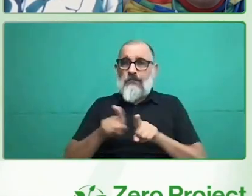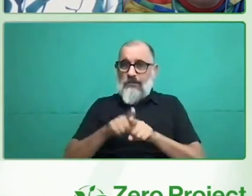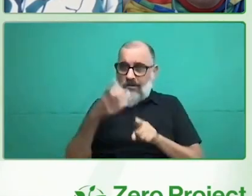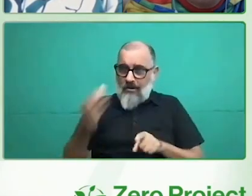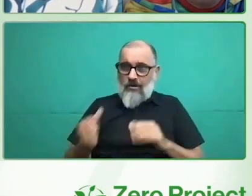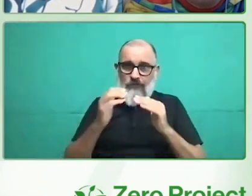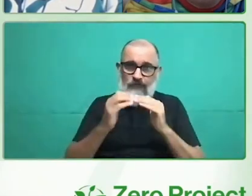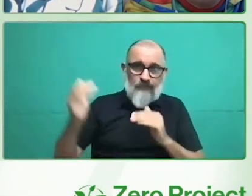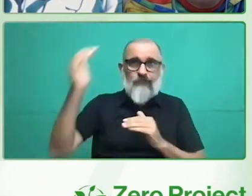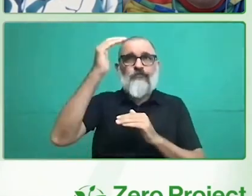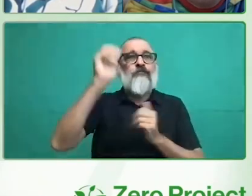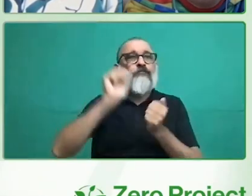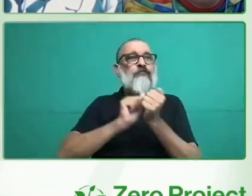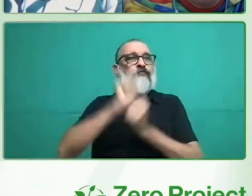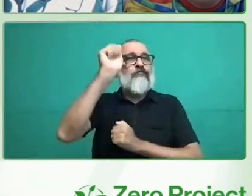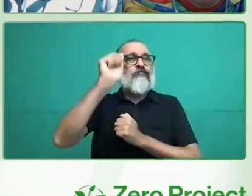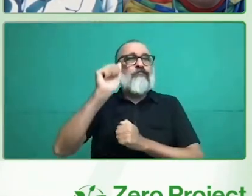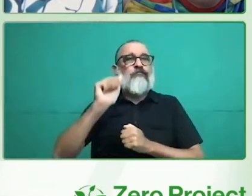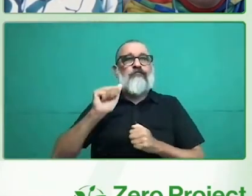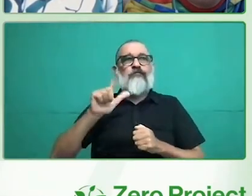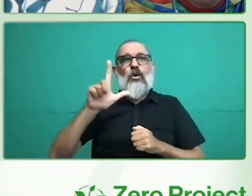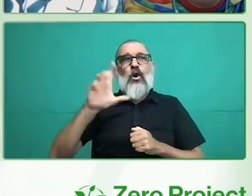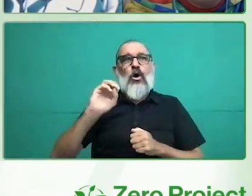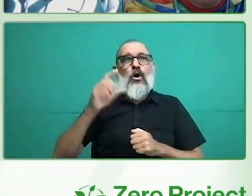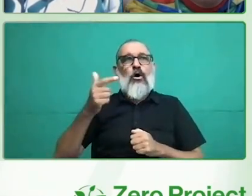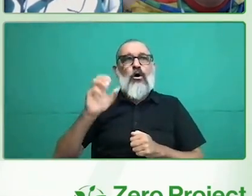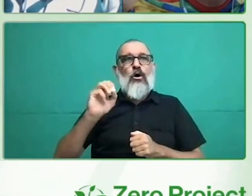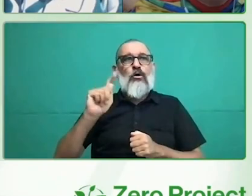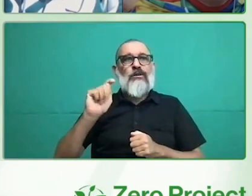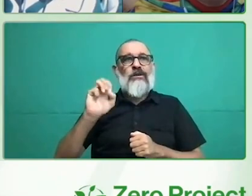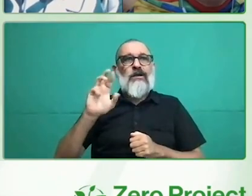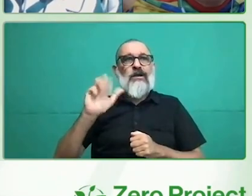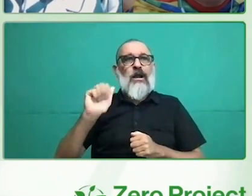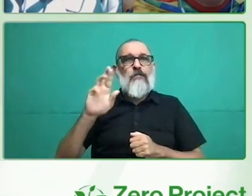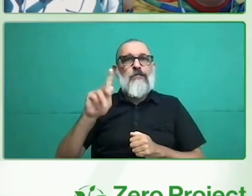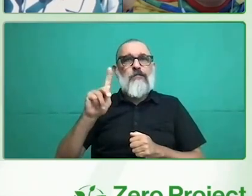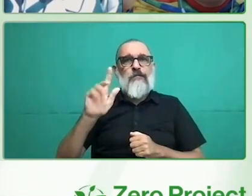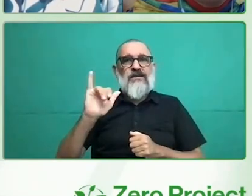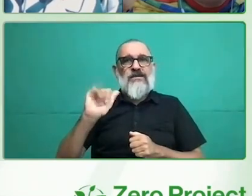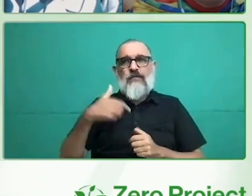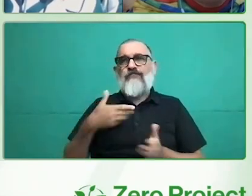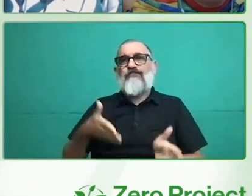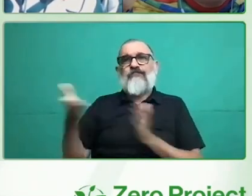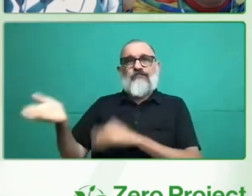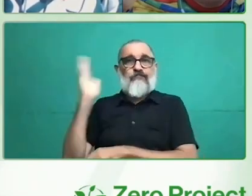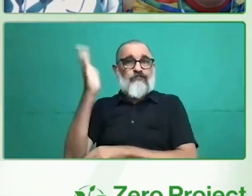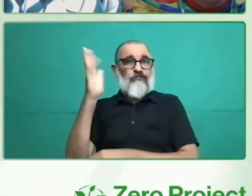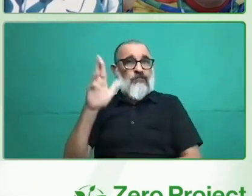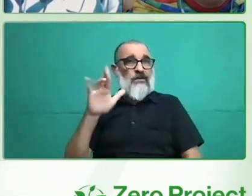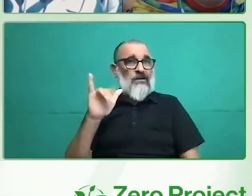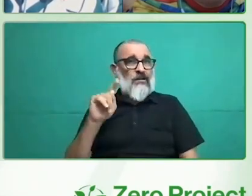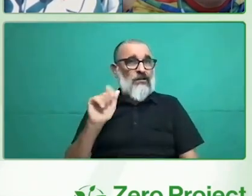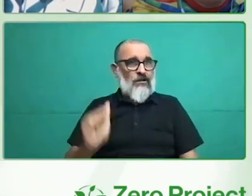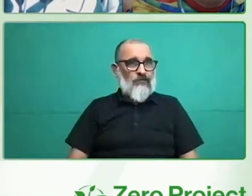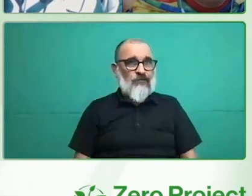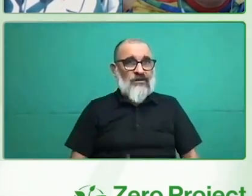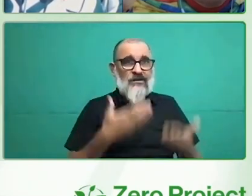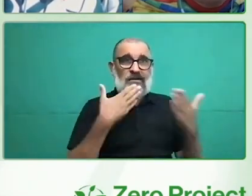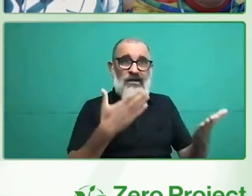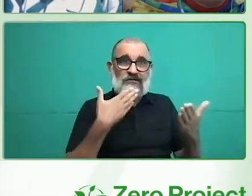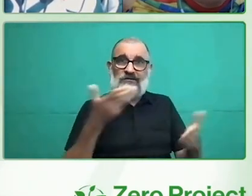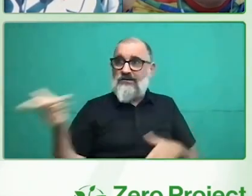la palabra a Rita. Muchas gracias por estar aquí. Y cuéntanos cómo ha sido la